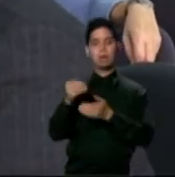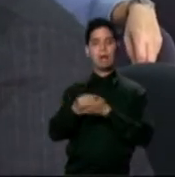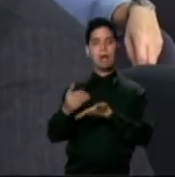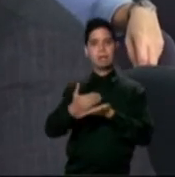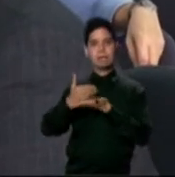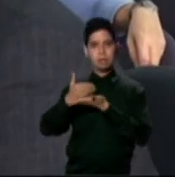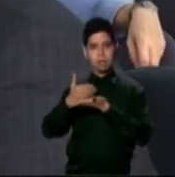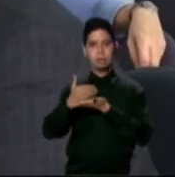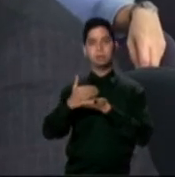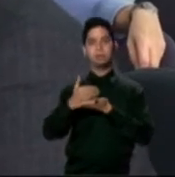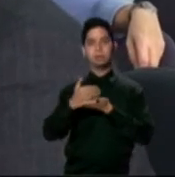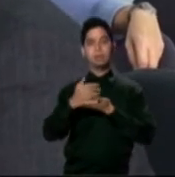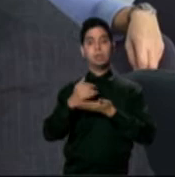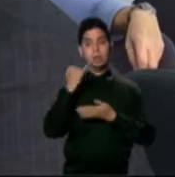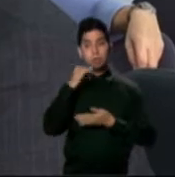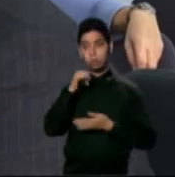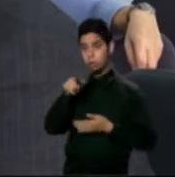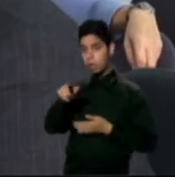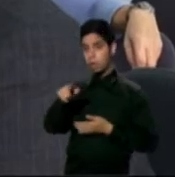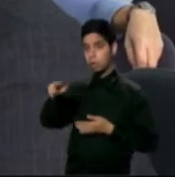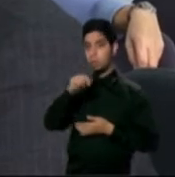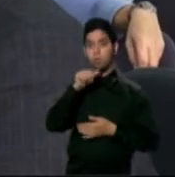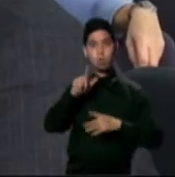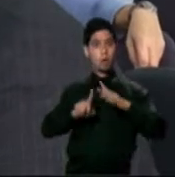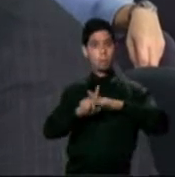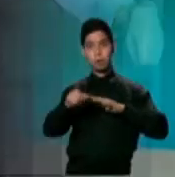registrado. Va a tener un problema también.